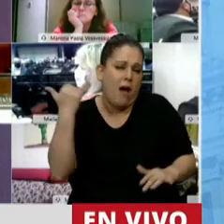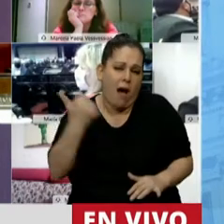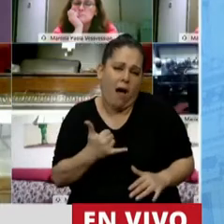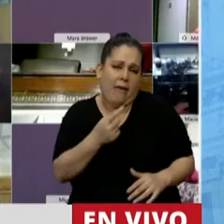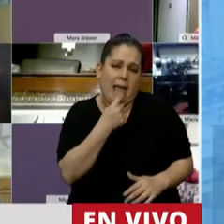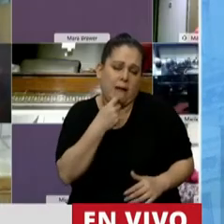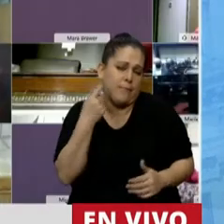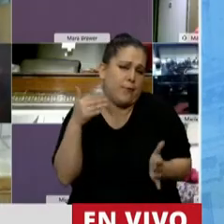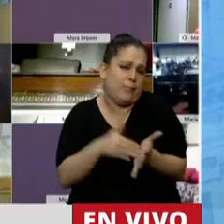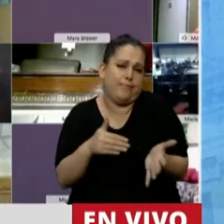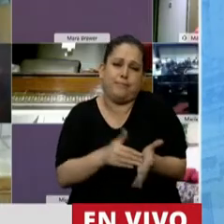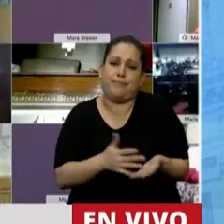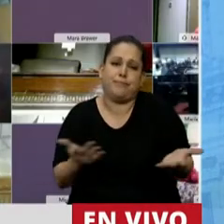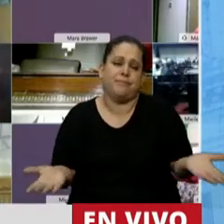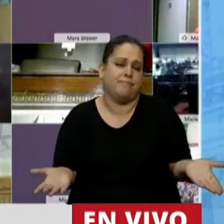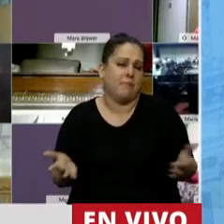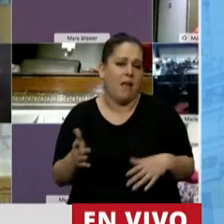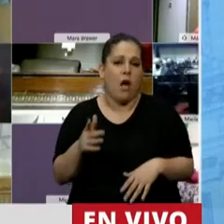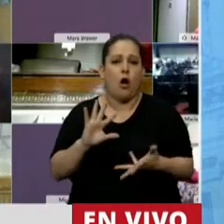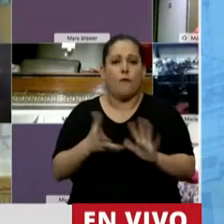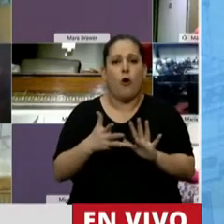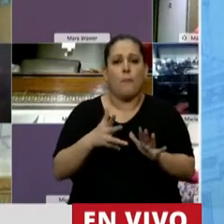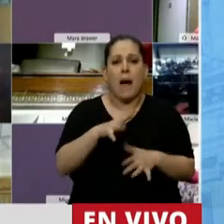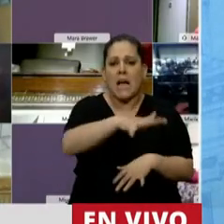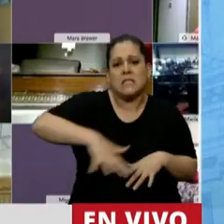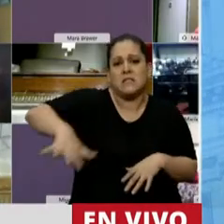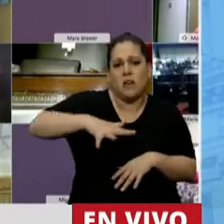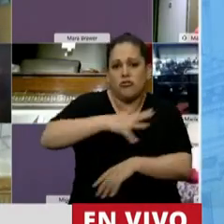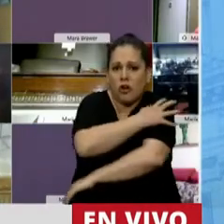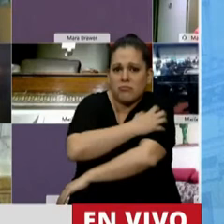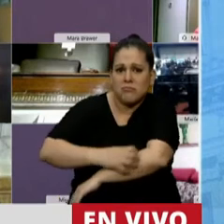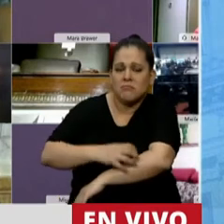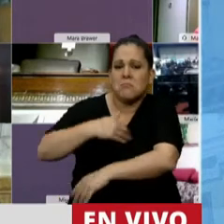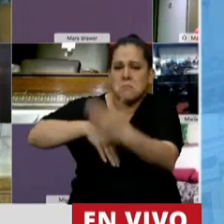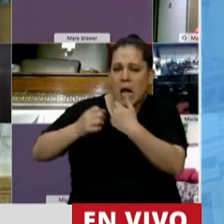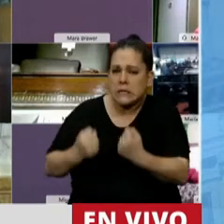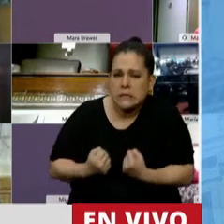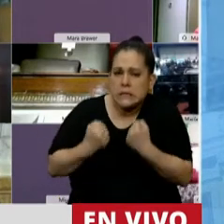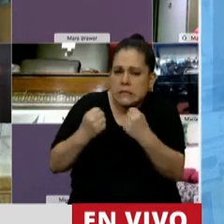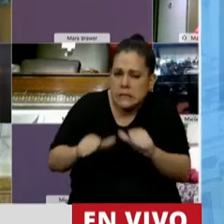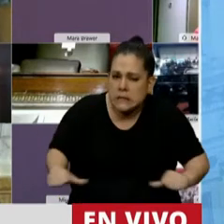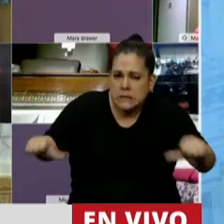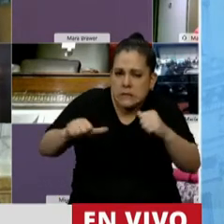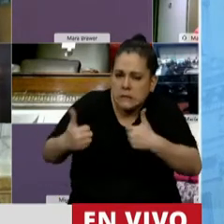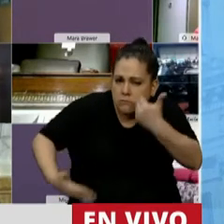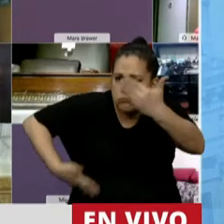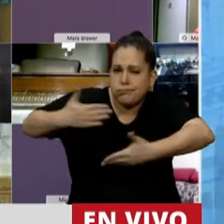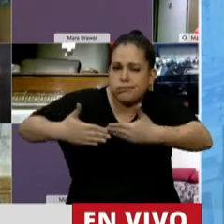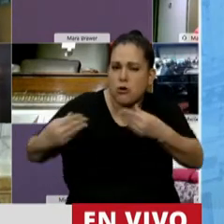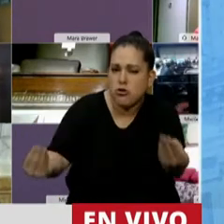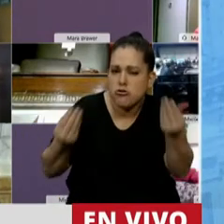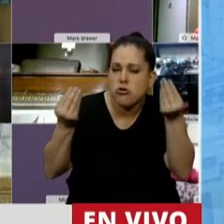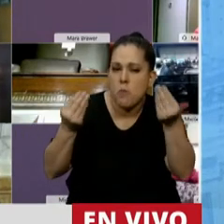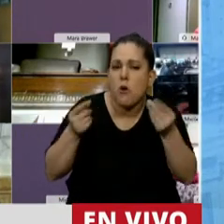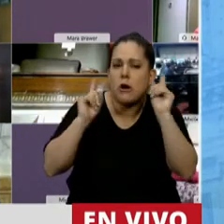Ejemplos no sólo de cómo los sectores populares intentan y se esfuerzan para salir adelante, sino cómo se